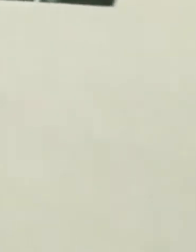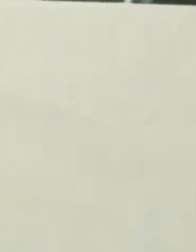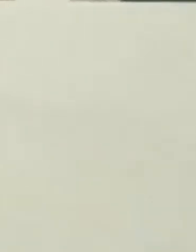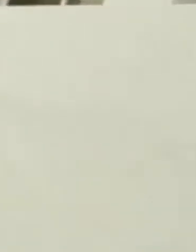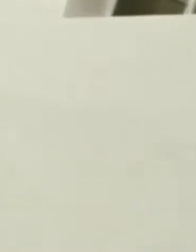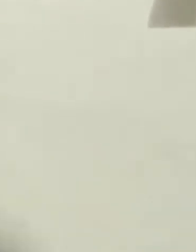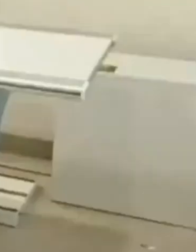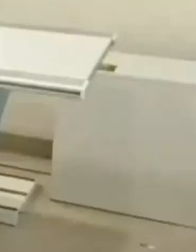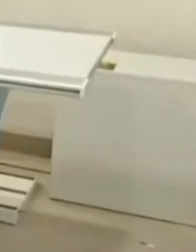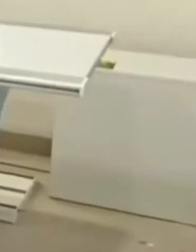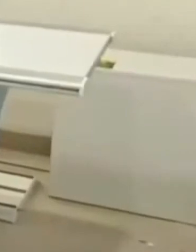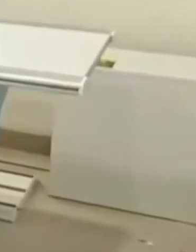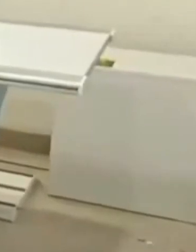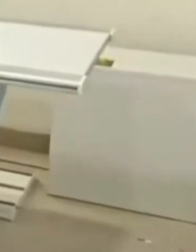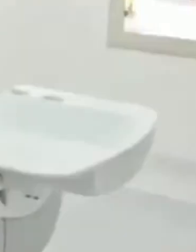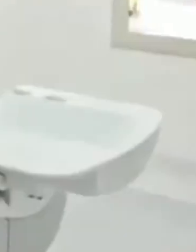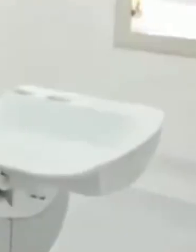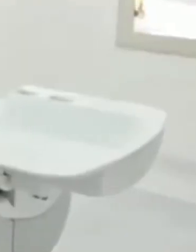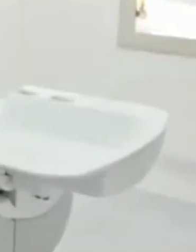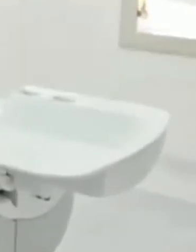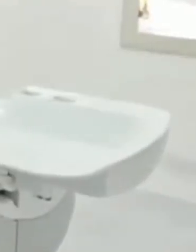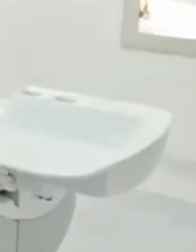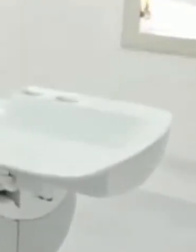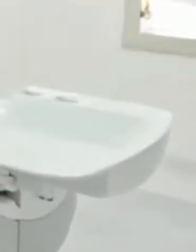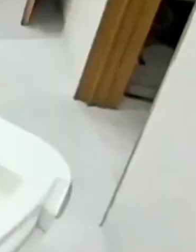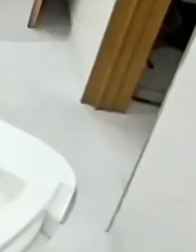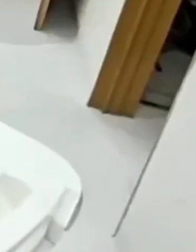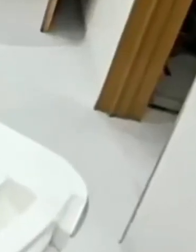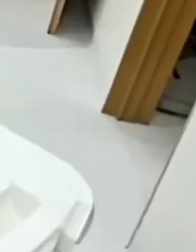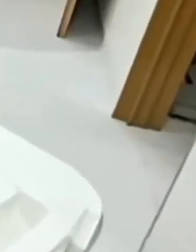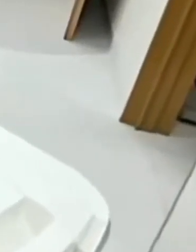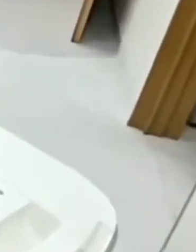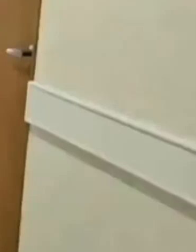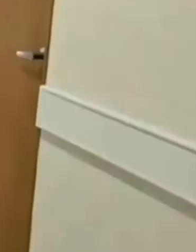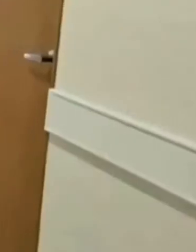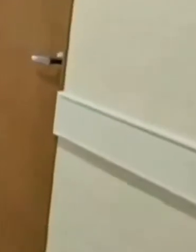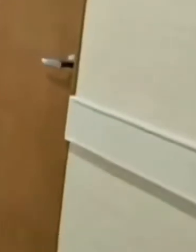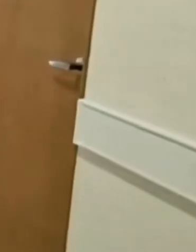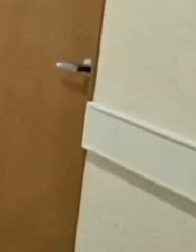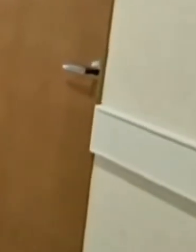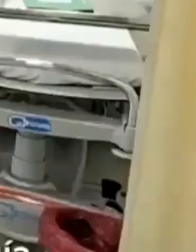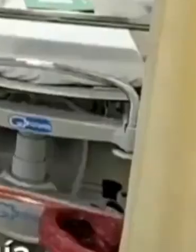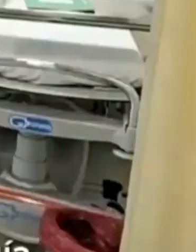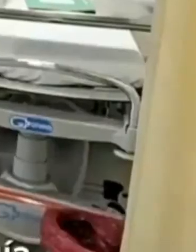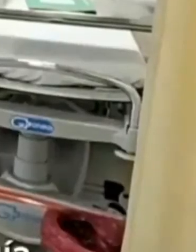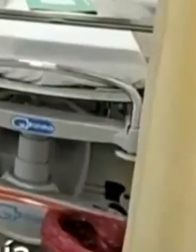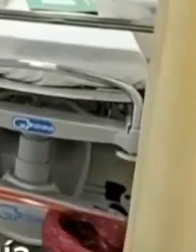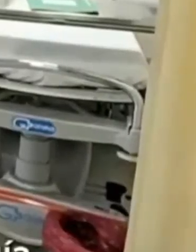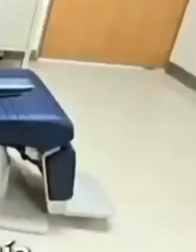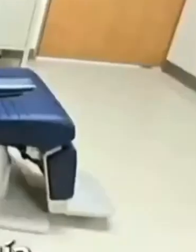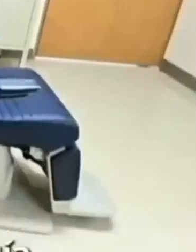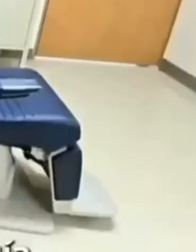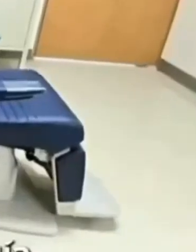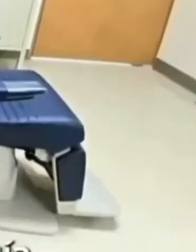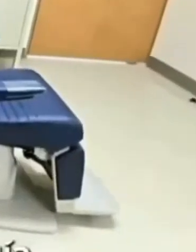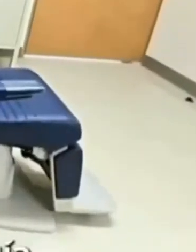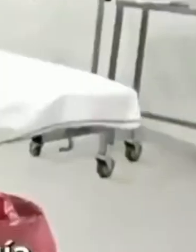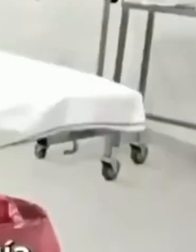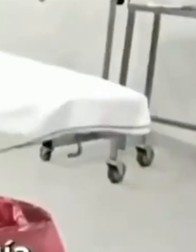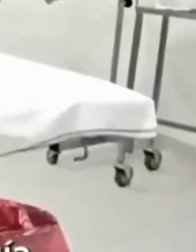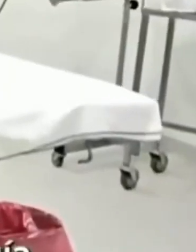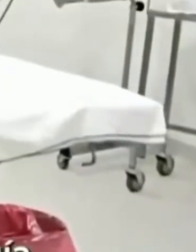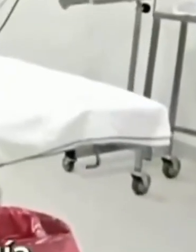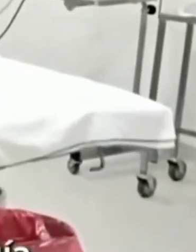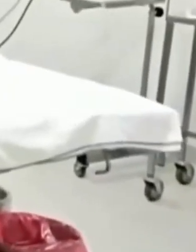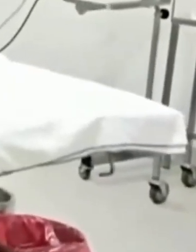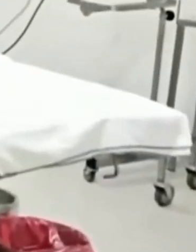los que se encuentran pediatría, ginecología, medicina interna, geriatría, cardiología, cirugía y